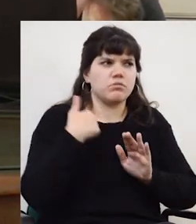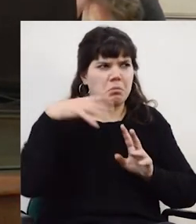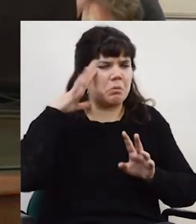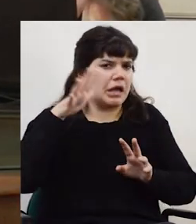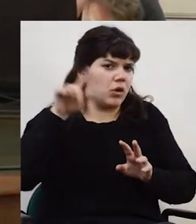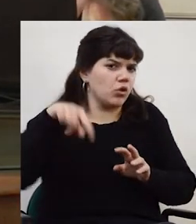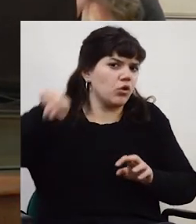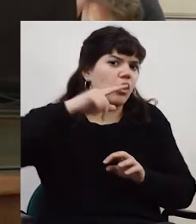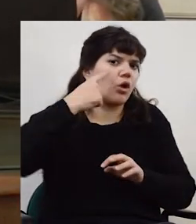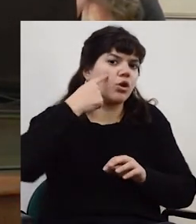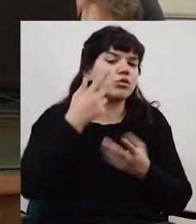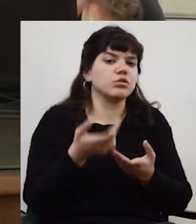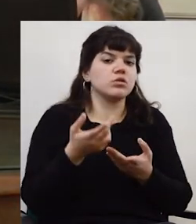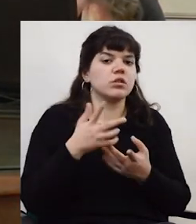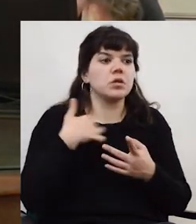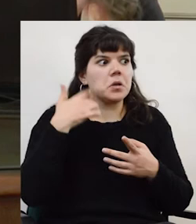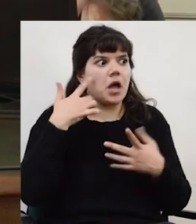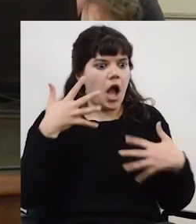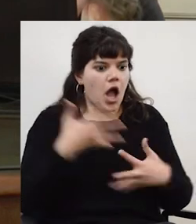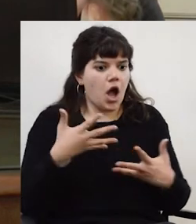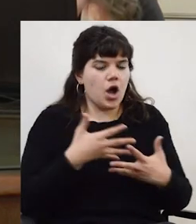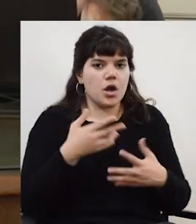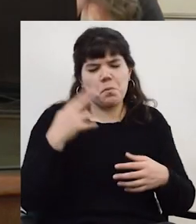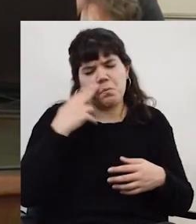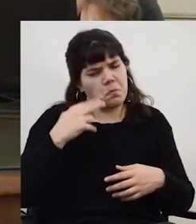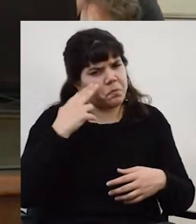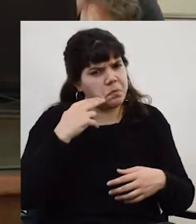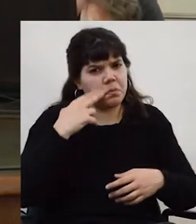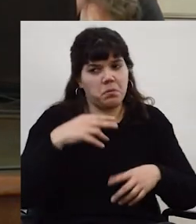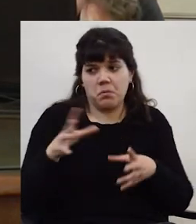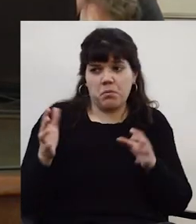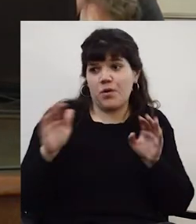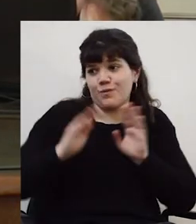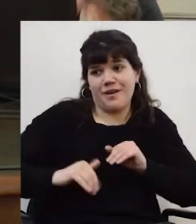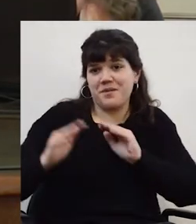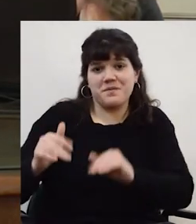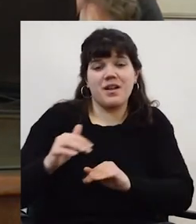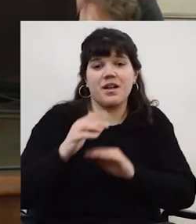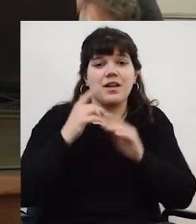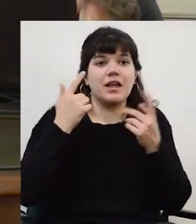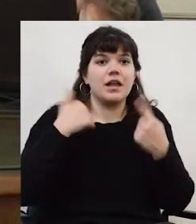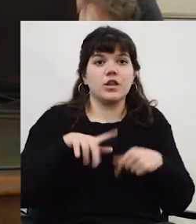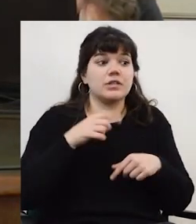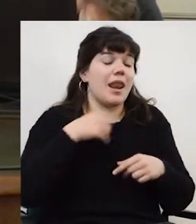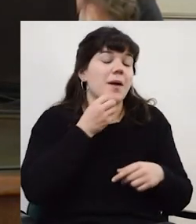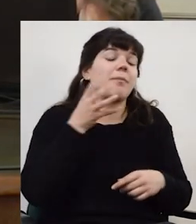AUGM, o sea que tenemos un montón de problemas comunes, yo diría que las mejores universidades de